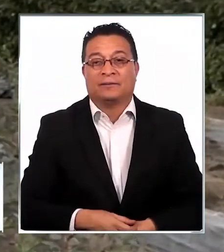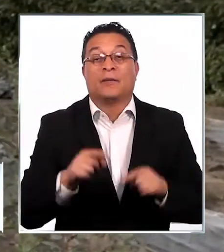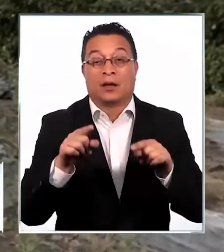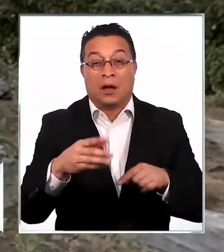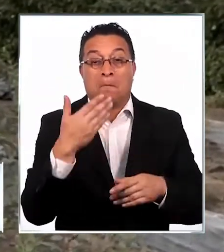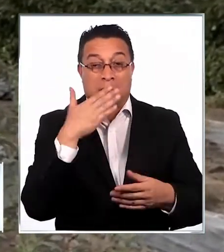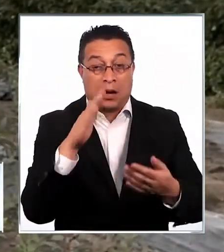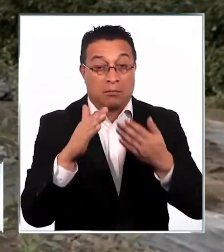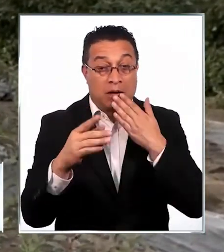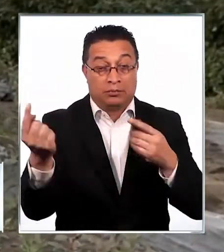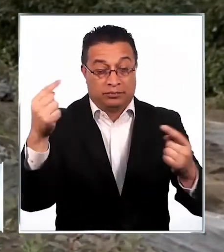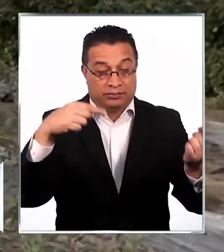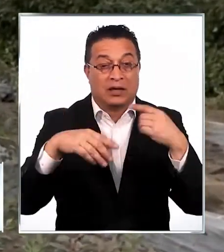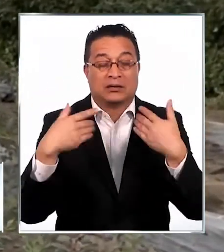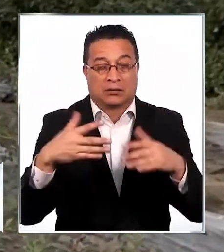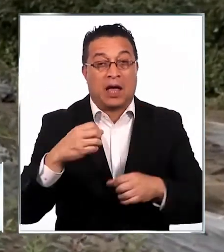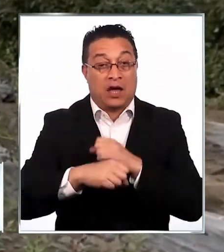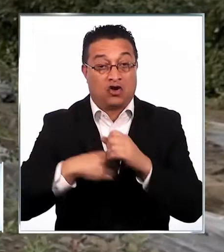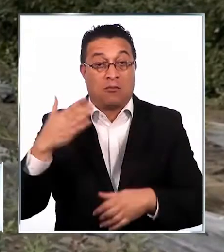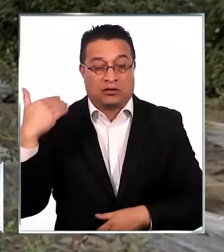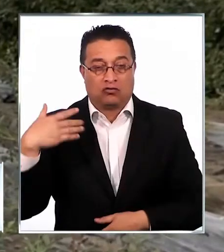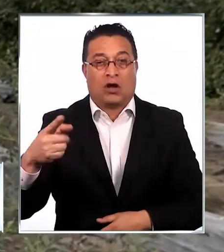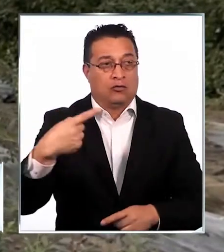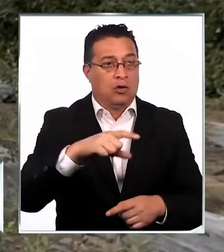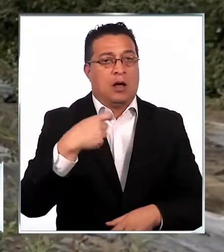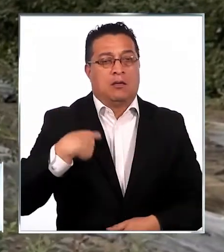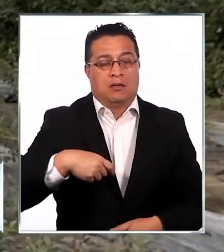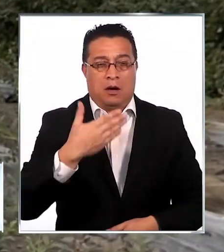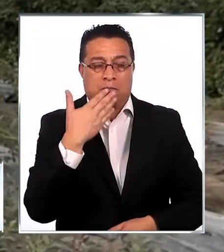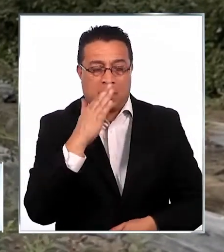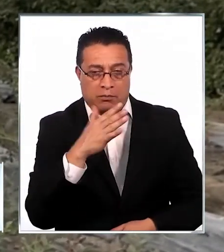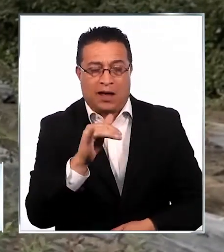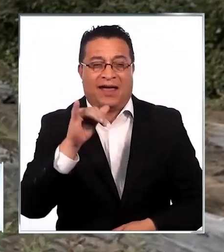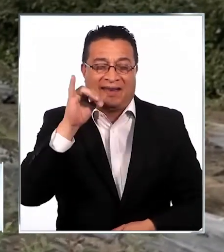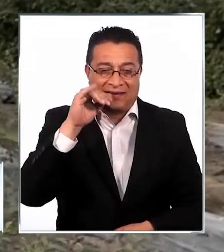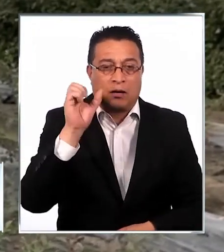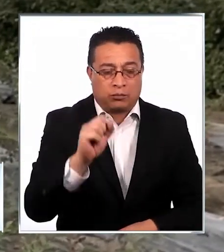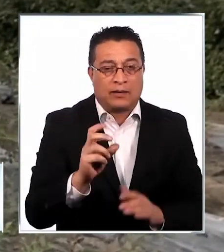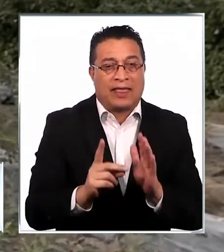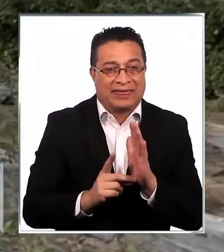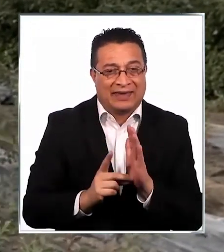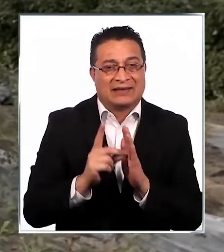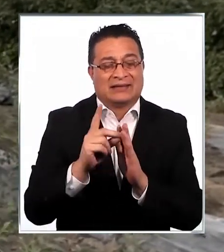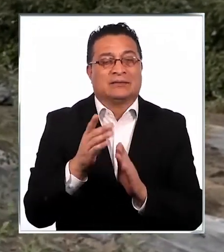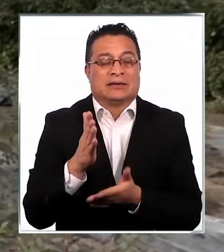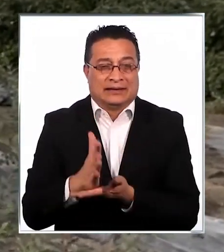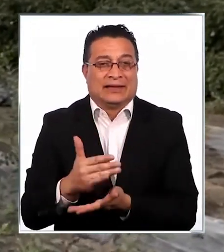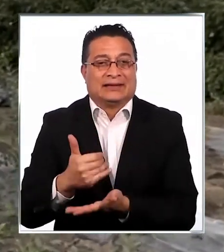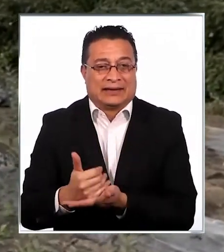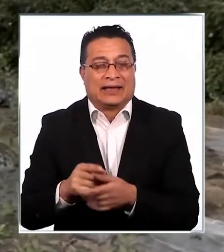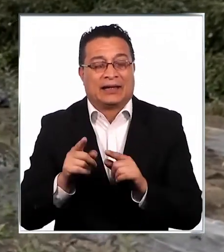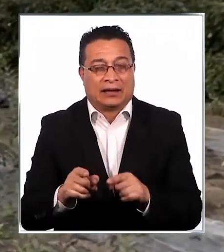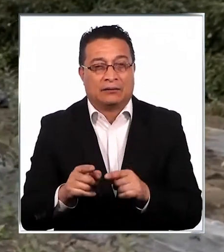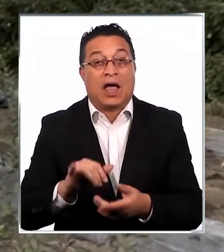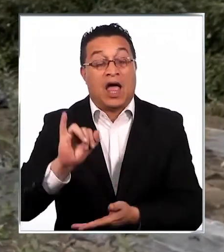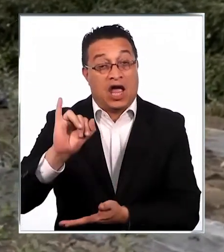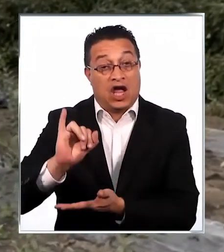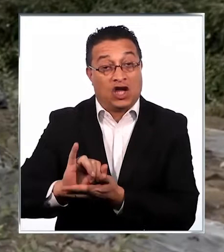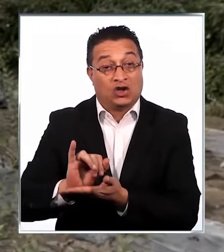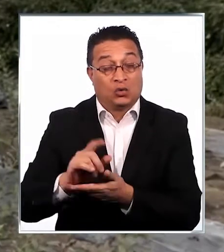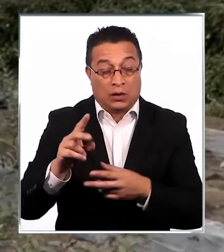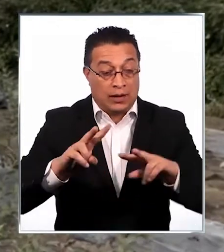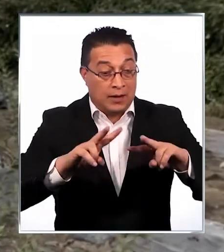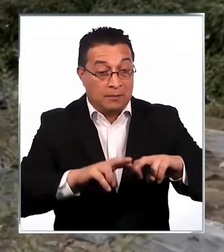expertos. Ya el año pasado llegaron expertos de Estados Unidos e Italia para poder desarrollar una estrategia. Como institución de investigación,